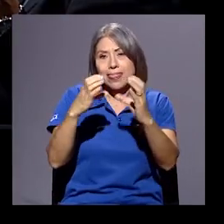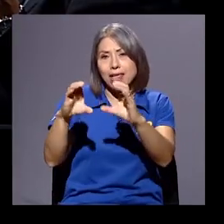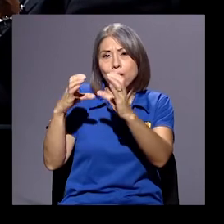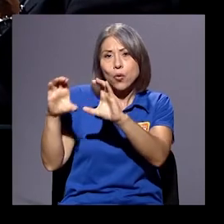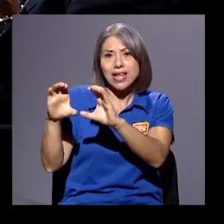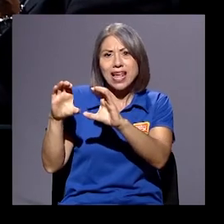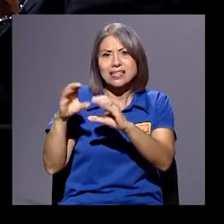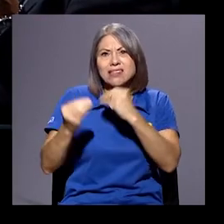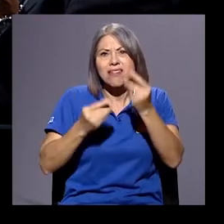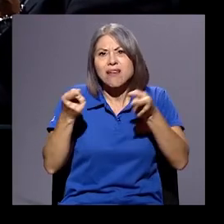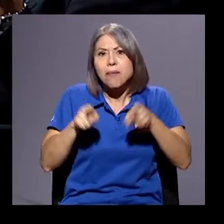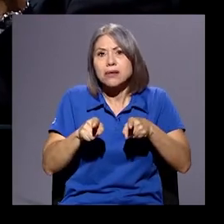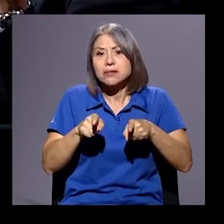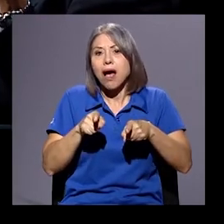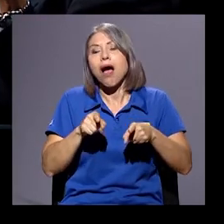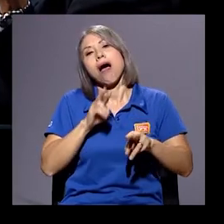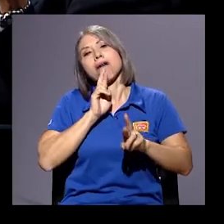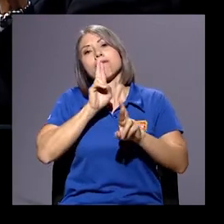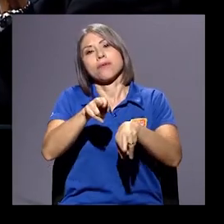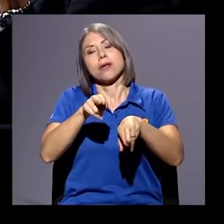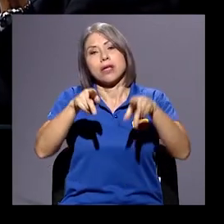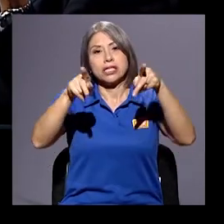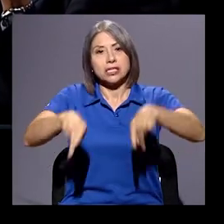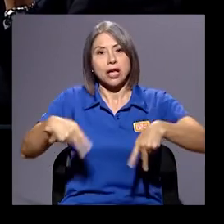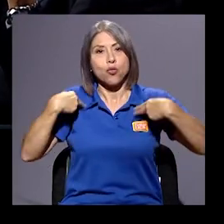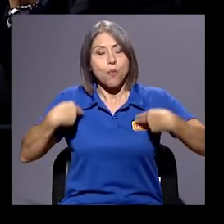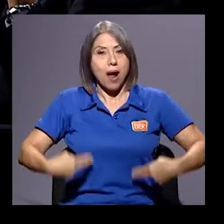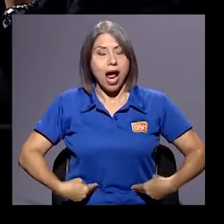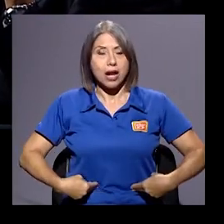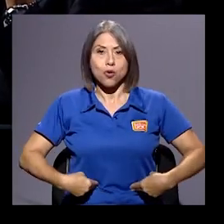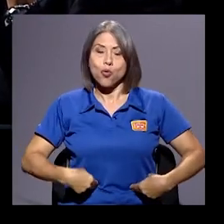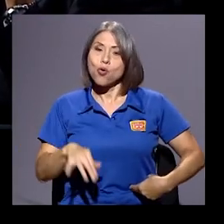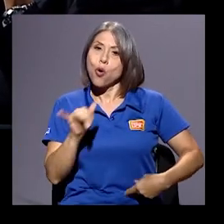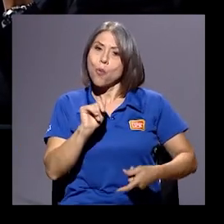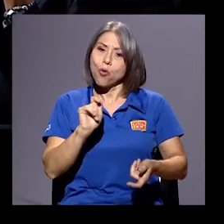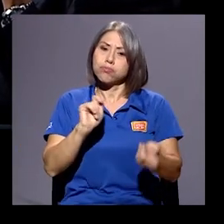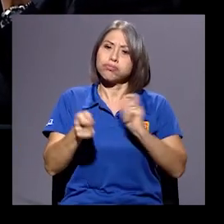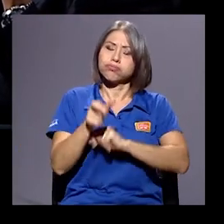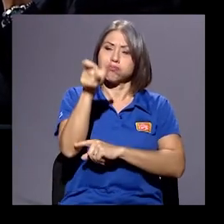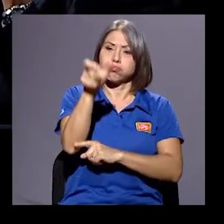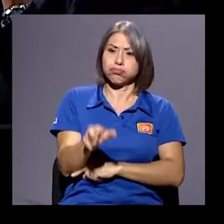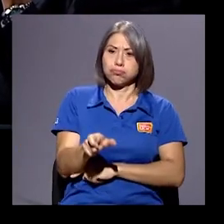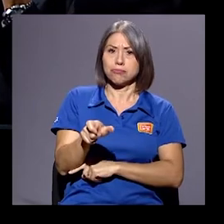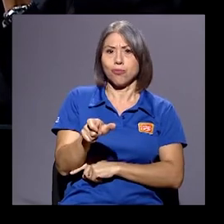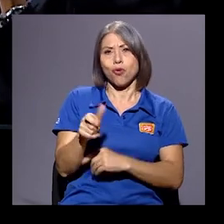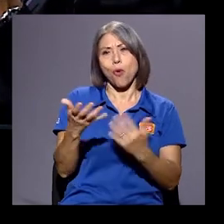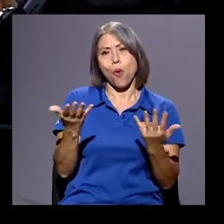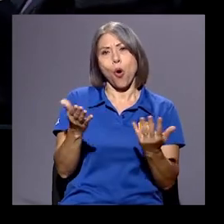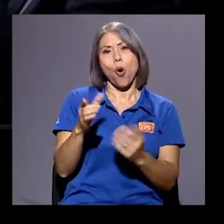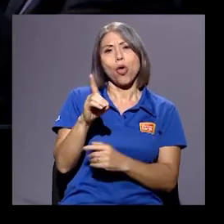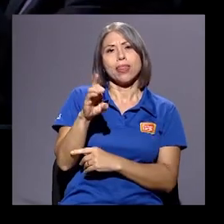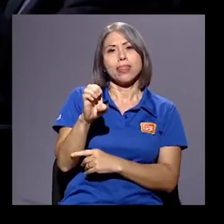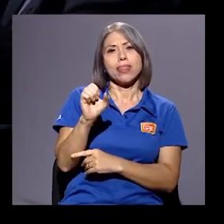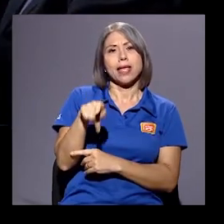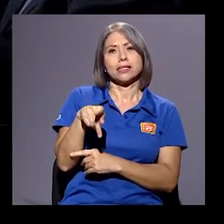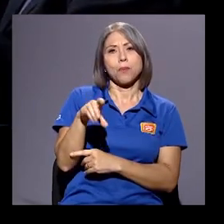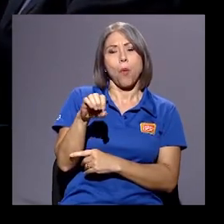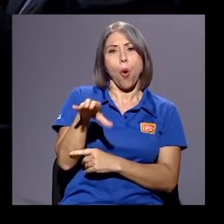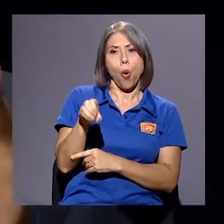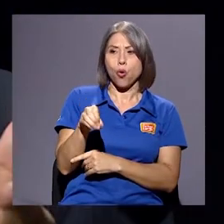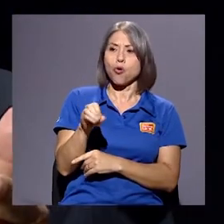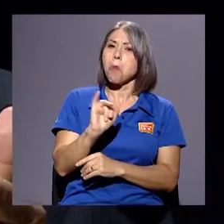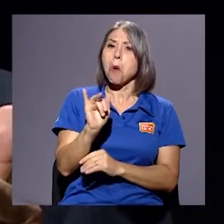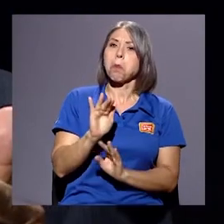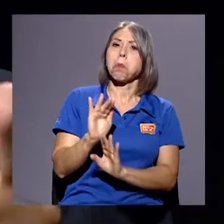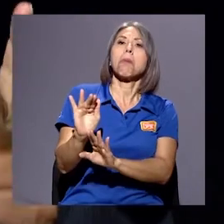convertir al ser humano en una especie de despojo que merece ser controlado,